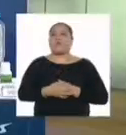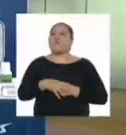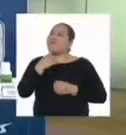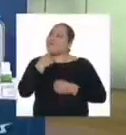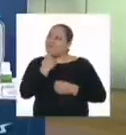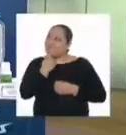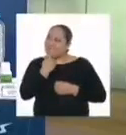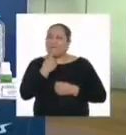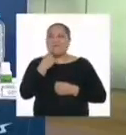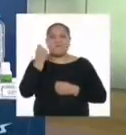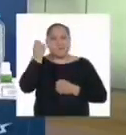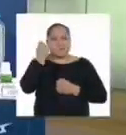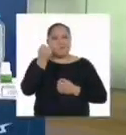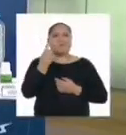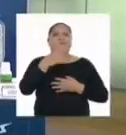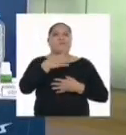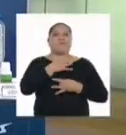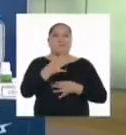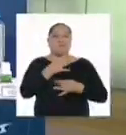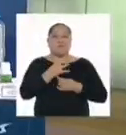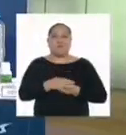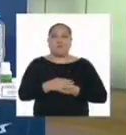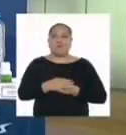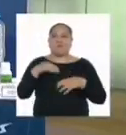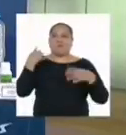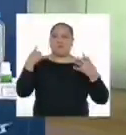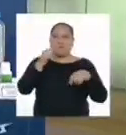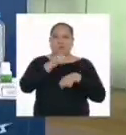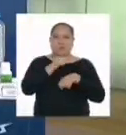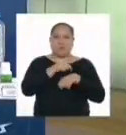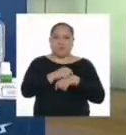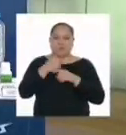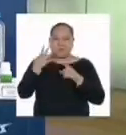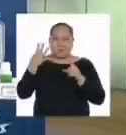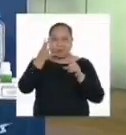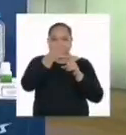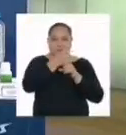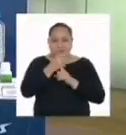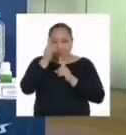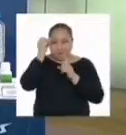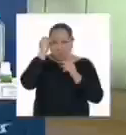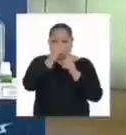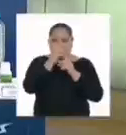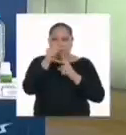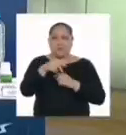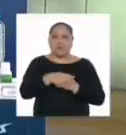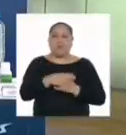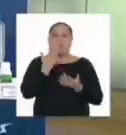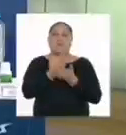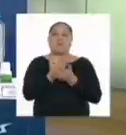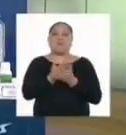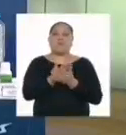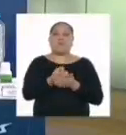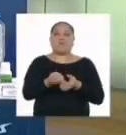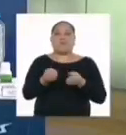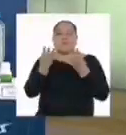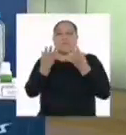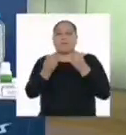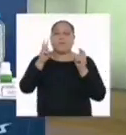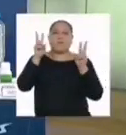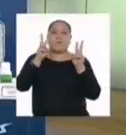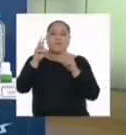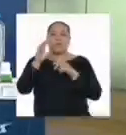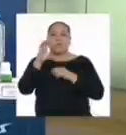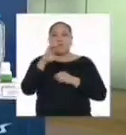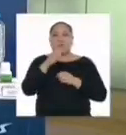Ah, qué loco. Ahora sí, por fin llegó el momento de lograr nuestro objetivo, que es demostrar las proporciones